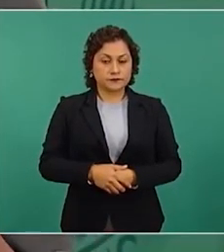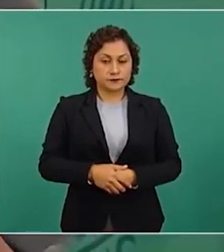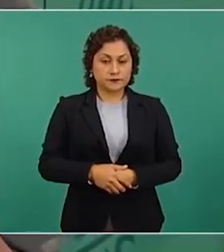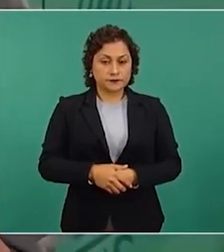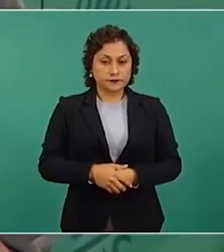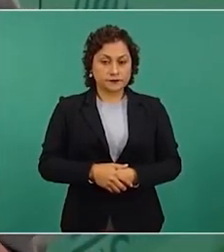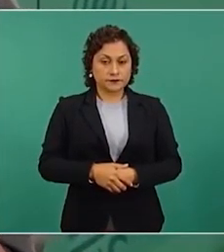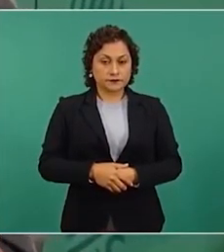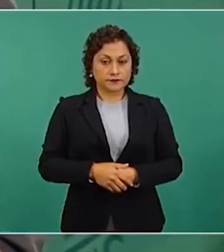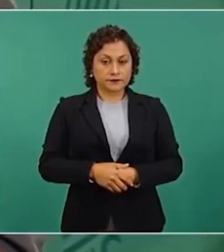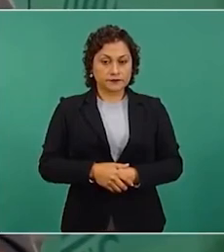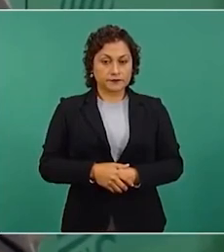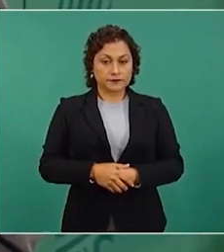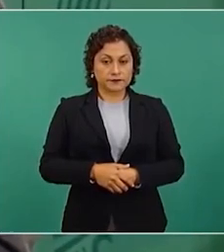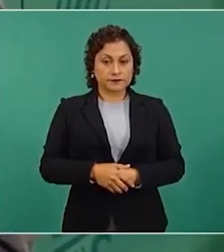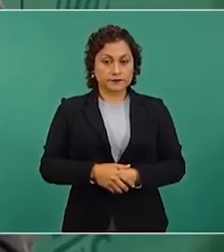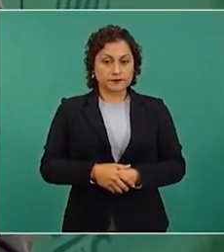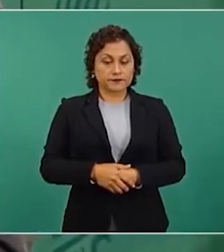divisa